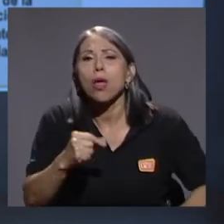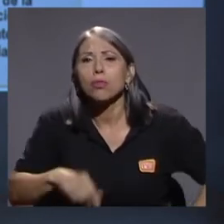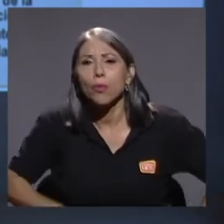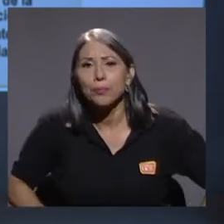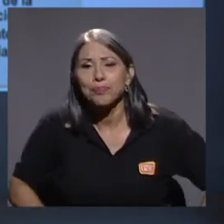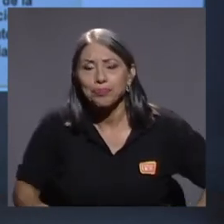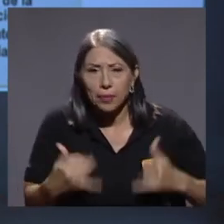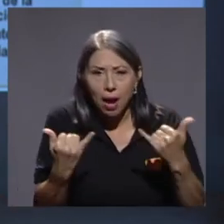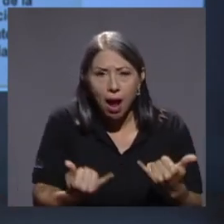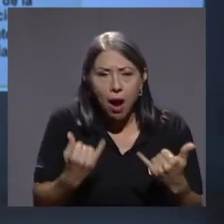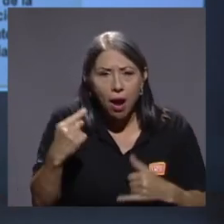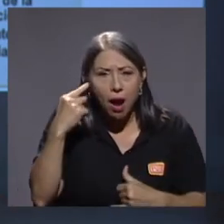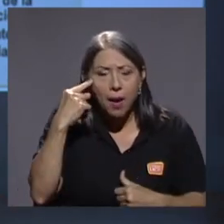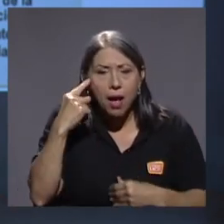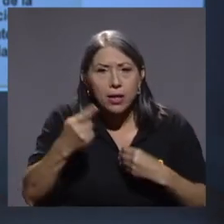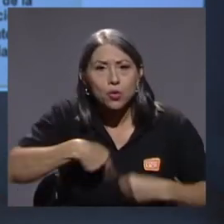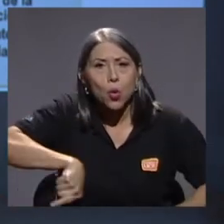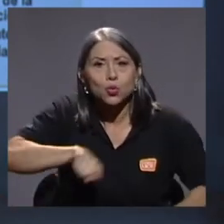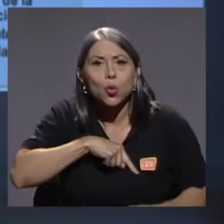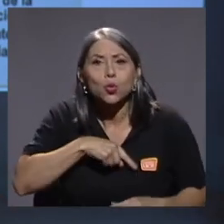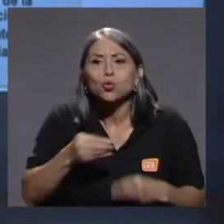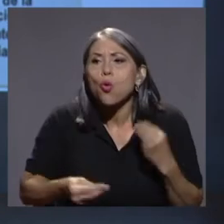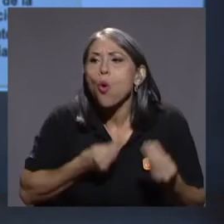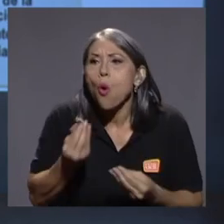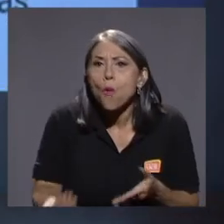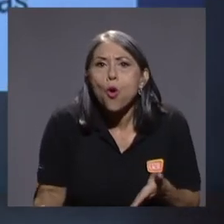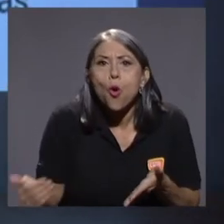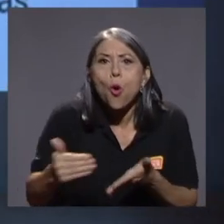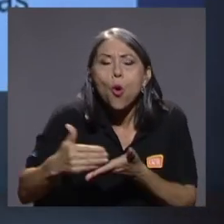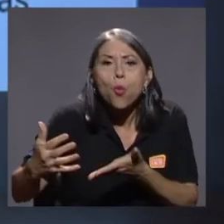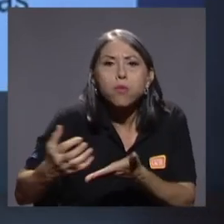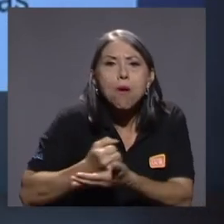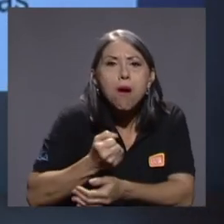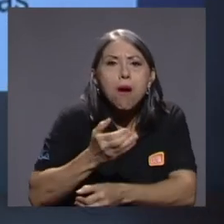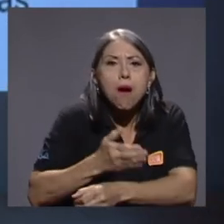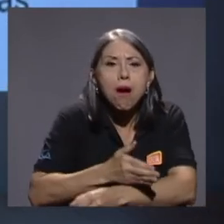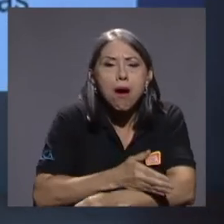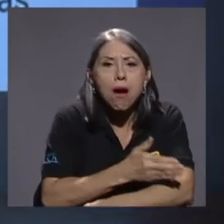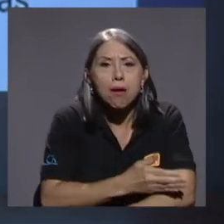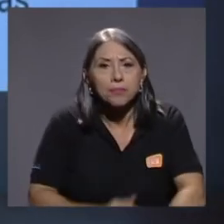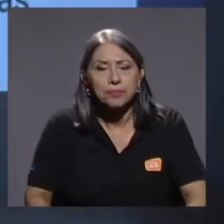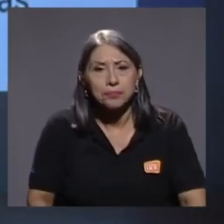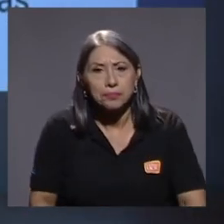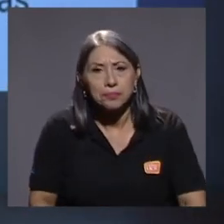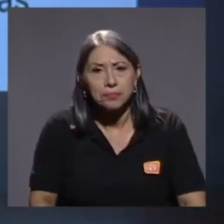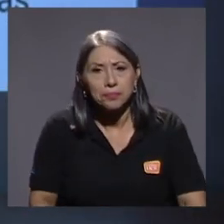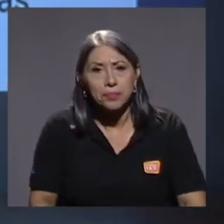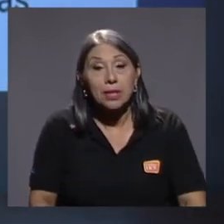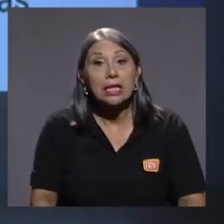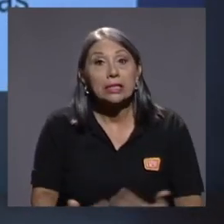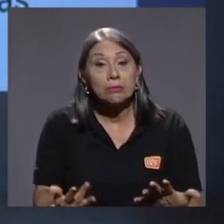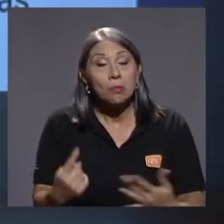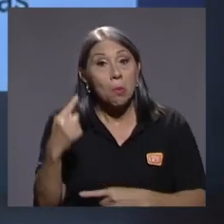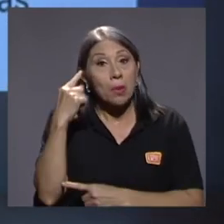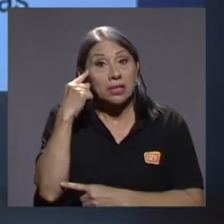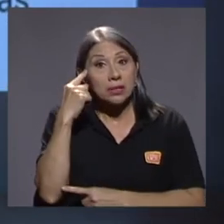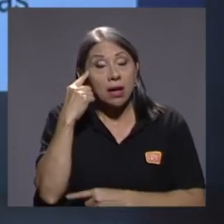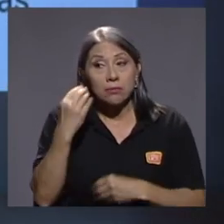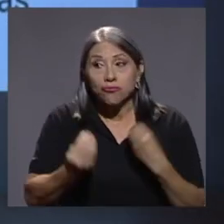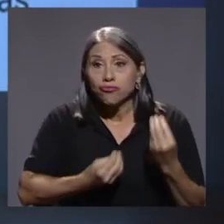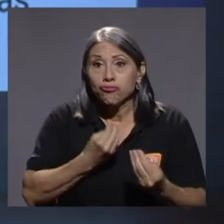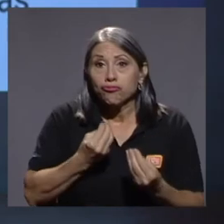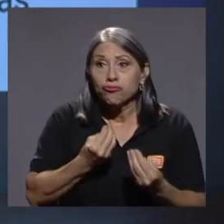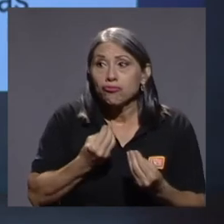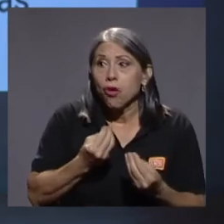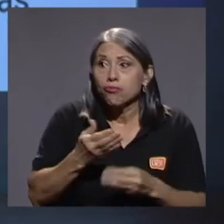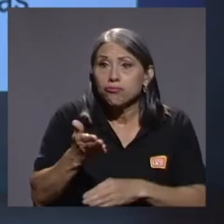cómo vamos a empezar a recuperar y pensar en cómo vamos a